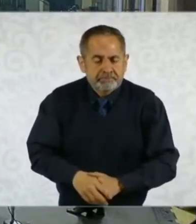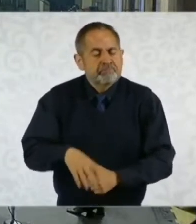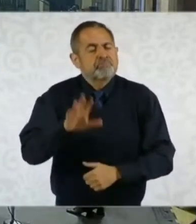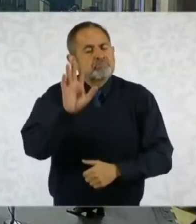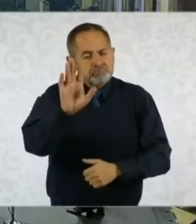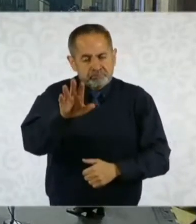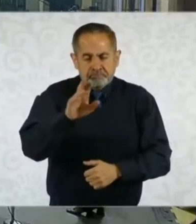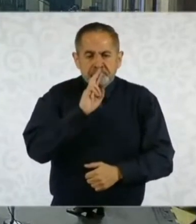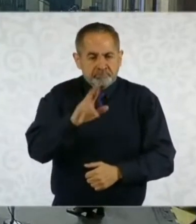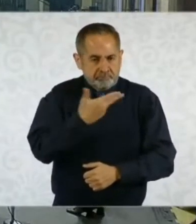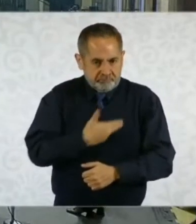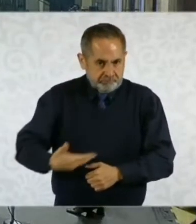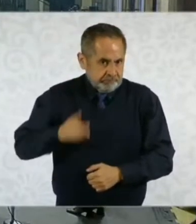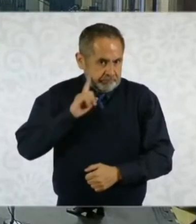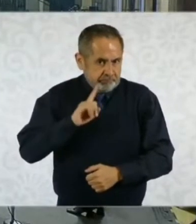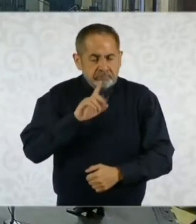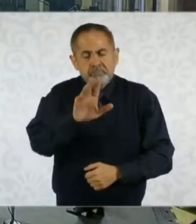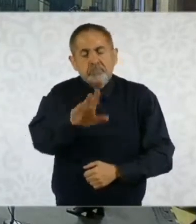autónoma.